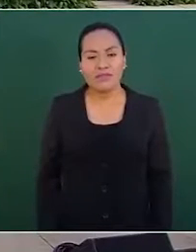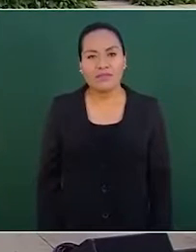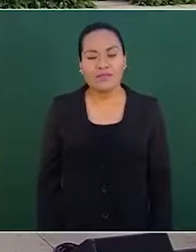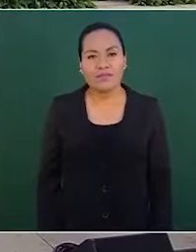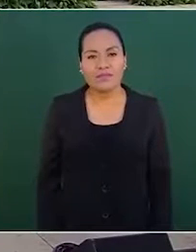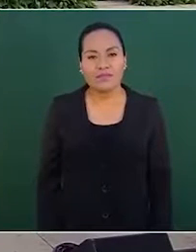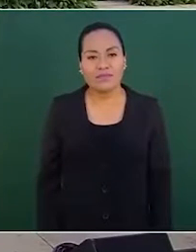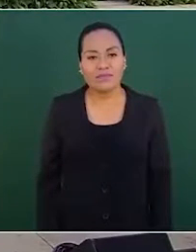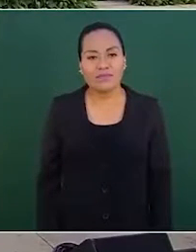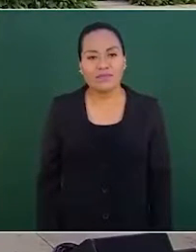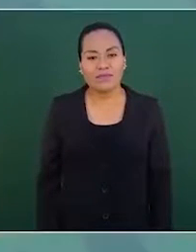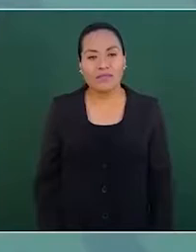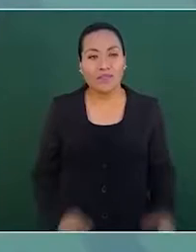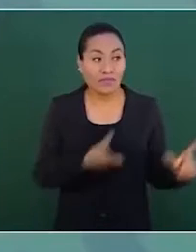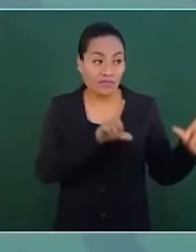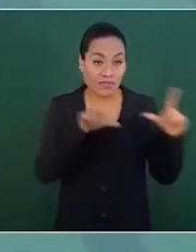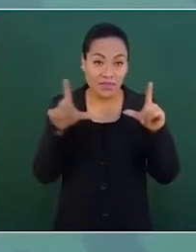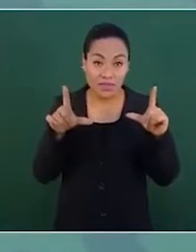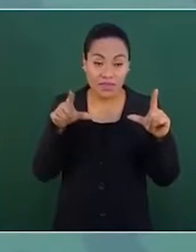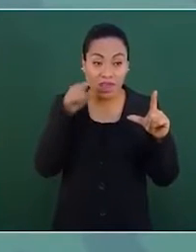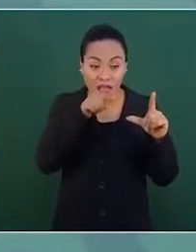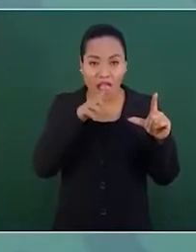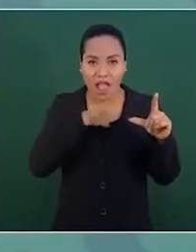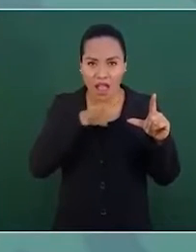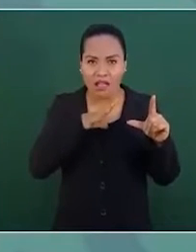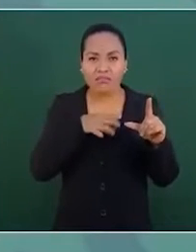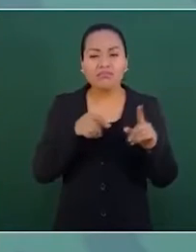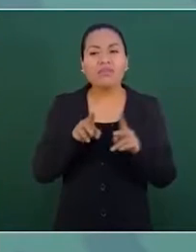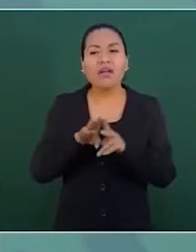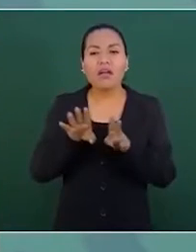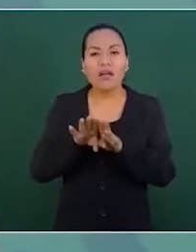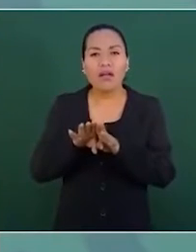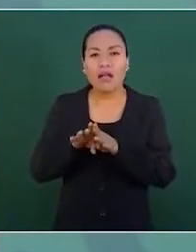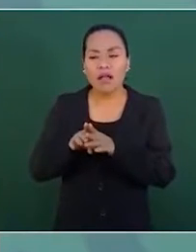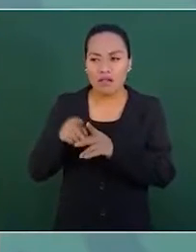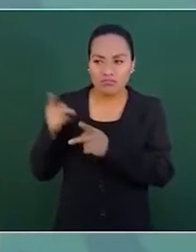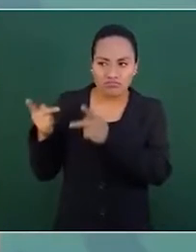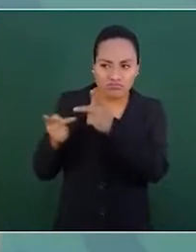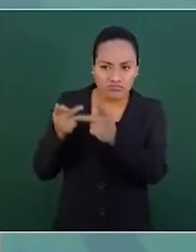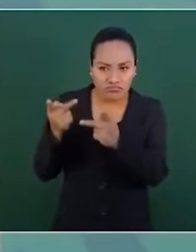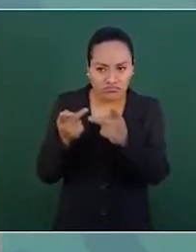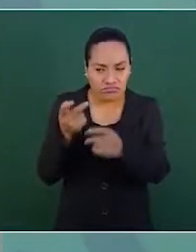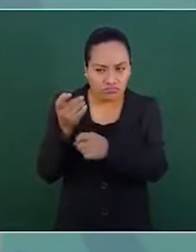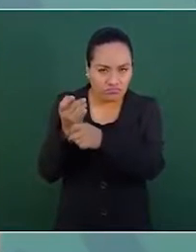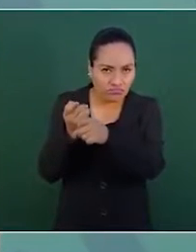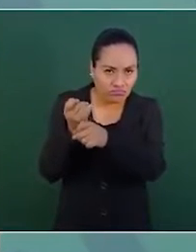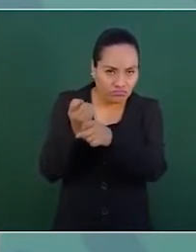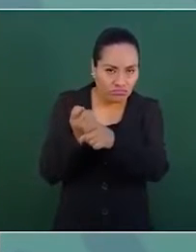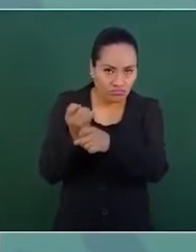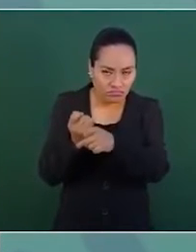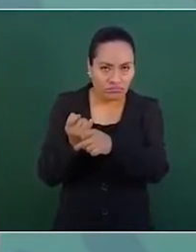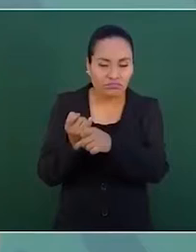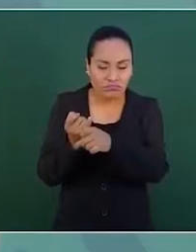en la encuesta del Universal, no estoy hablando